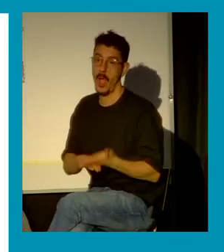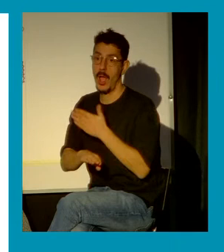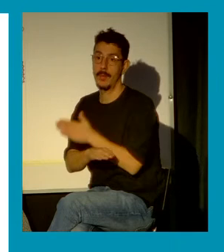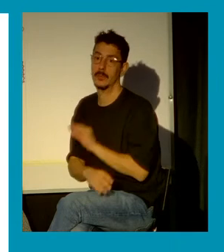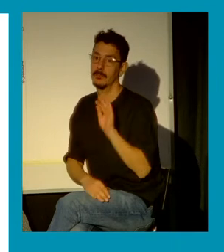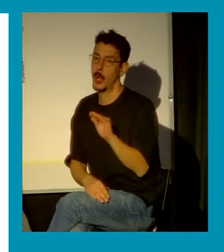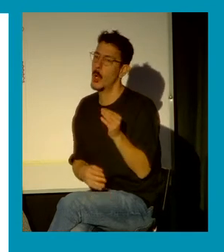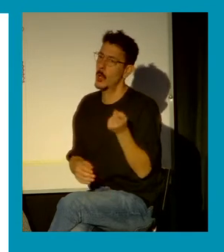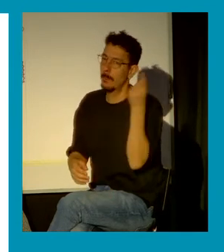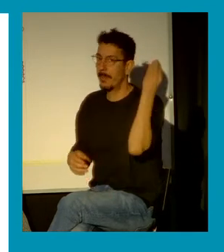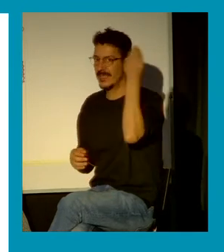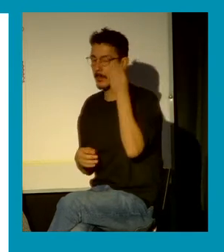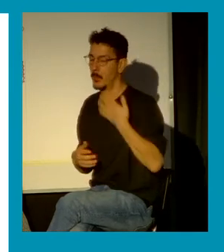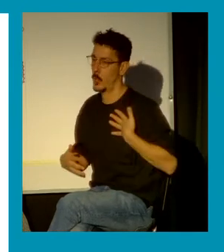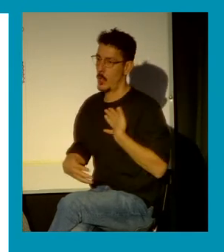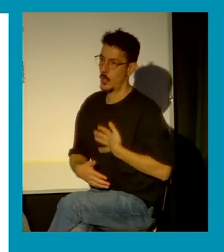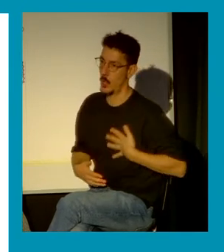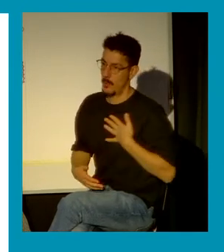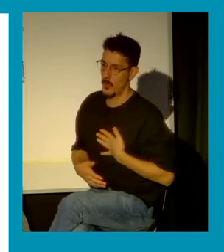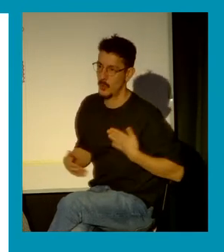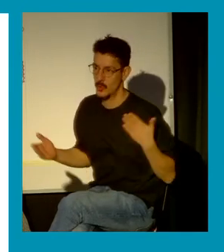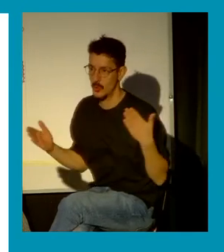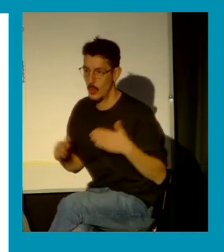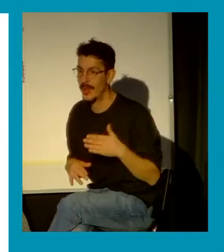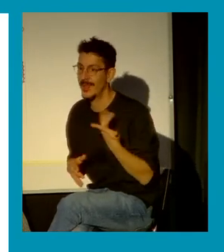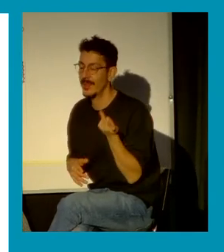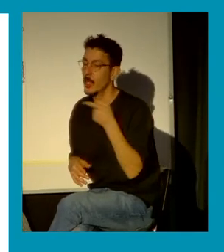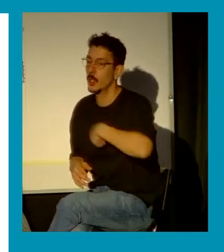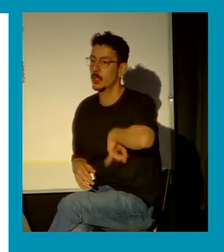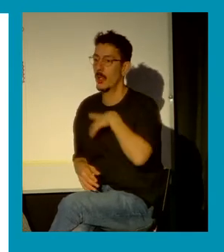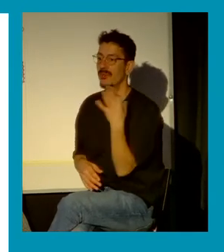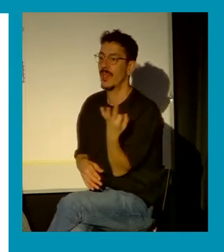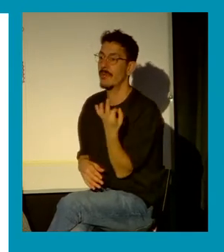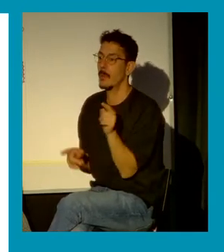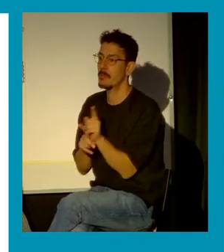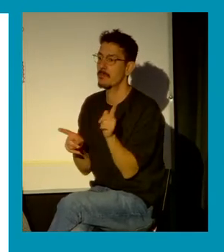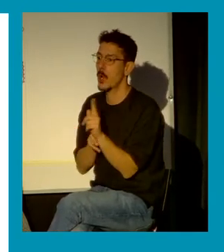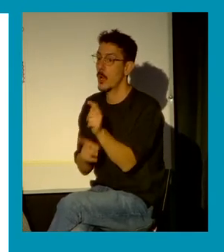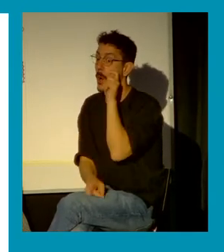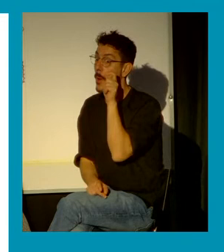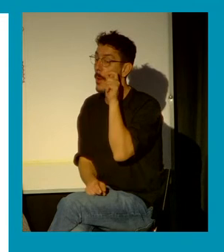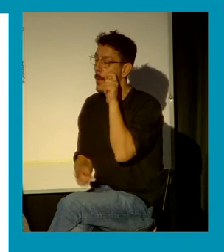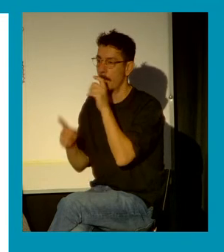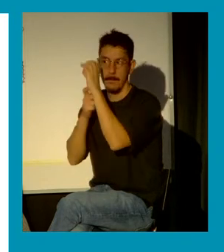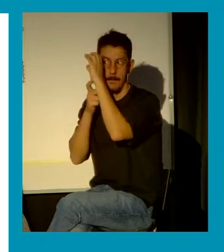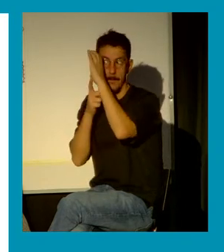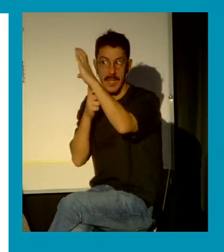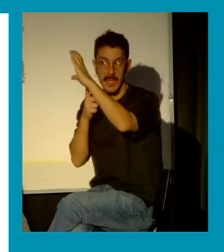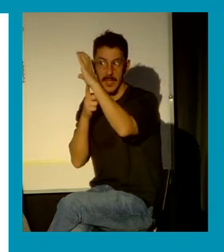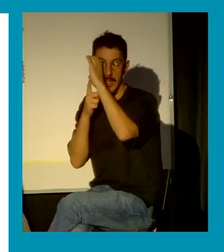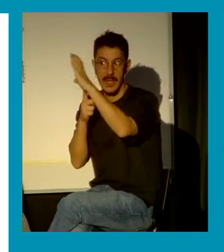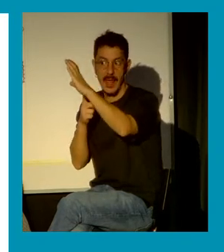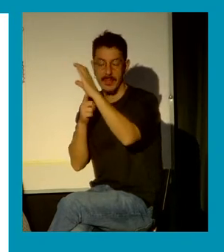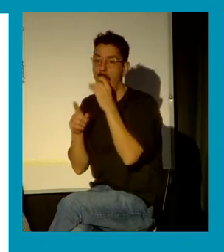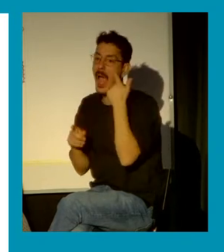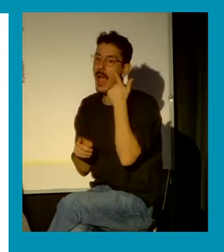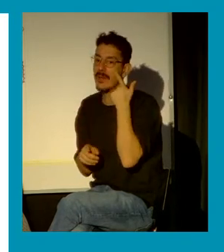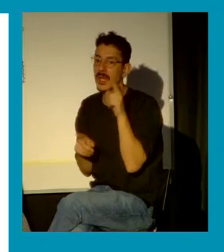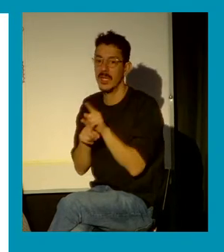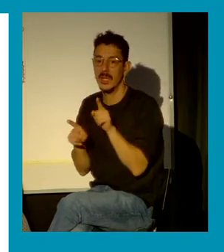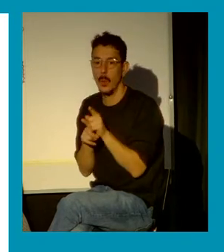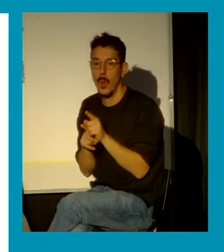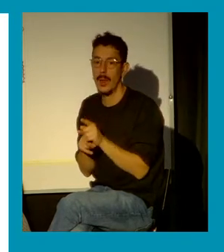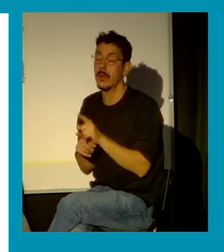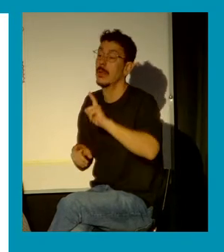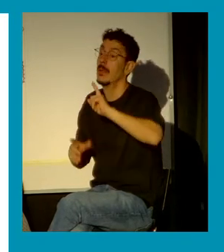incómodos hoy creo que deberíamos hacer mucha más vigilancia casi hacer una especie de observatorio de todas las malas prácticas de los párrafos de